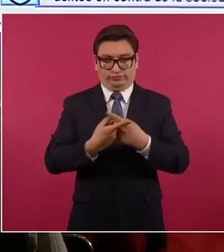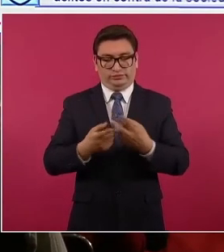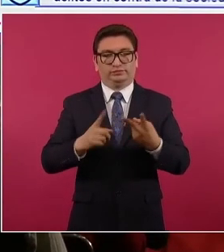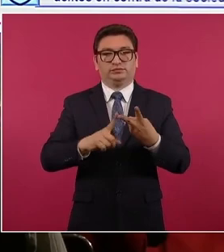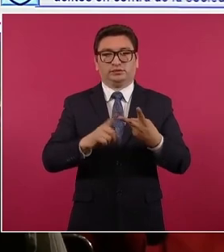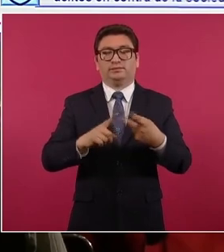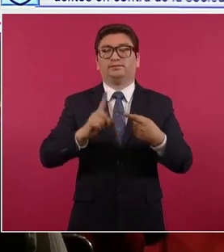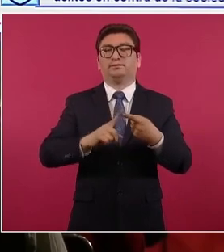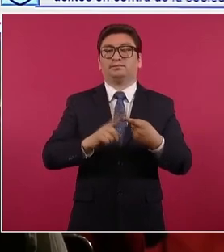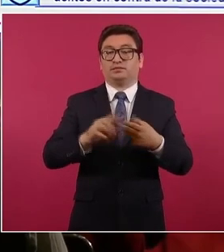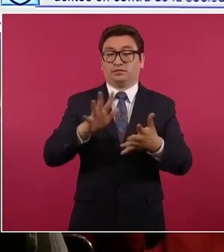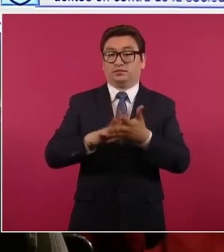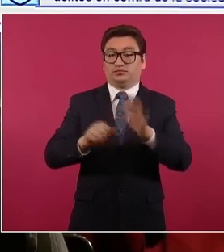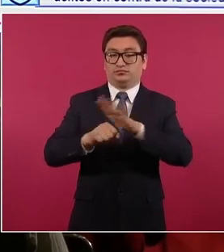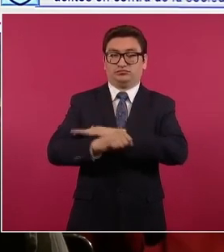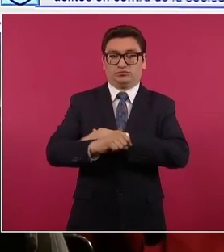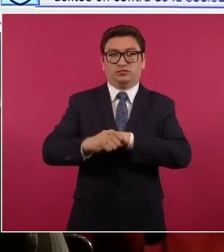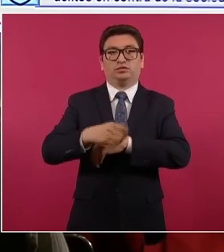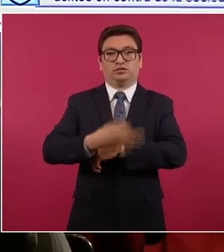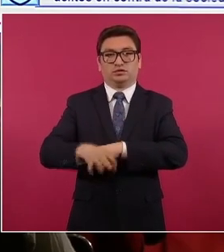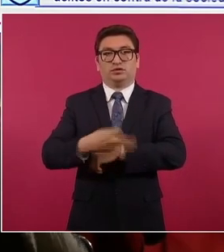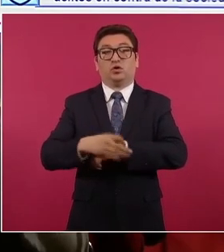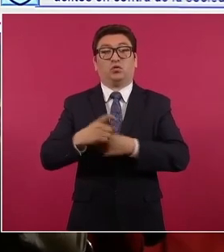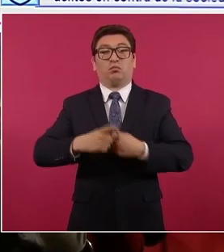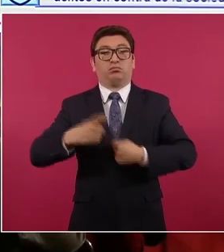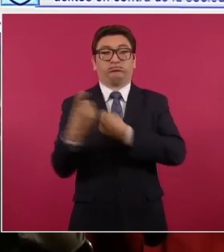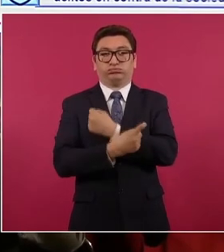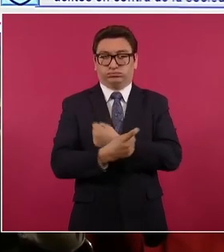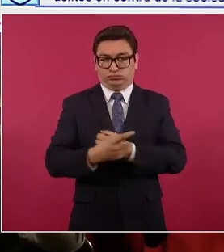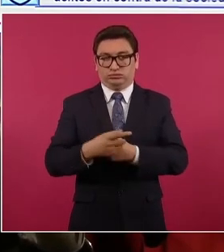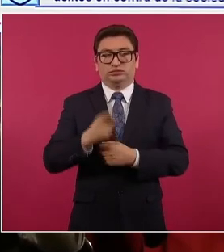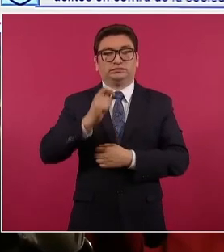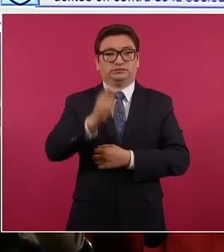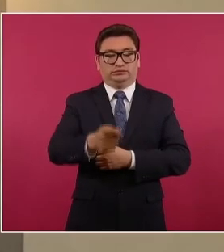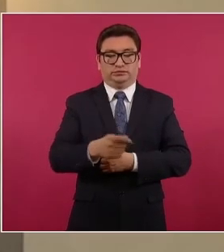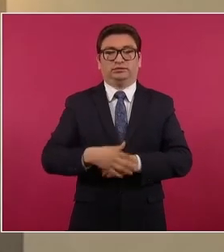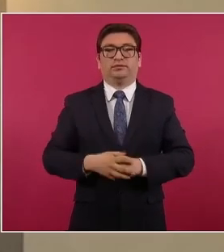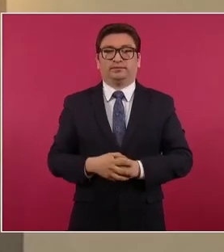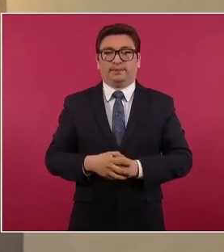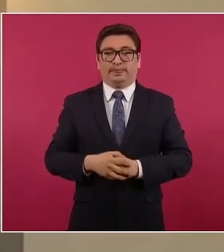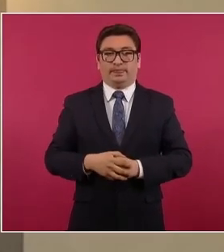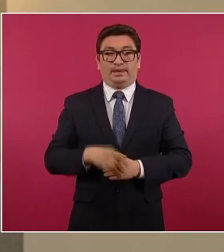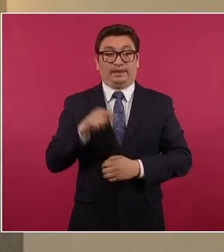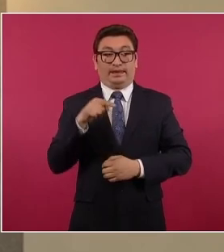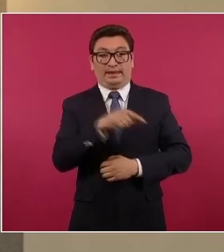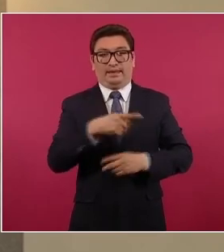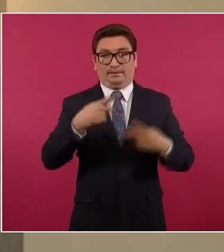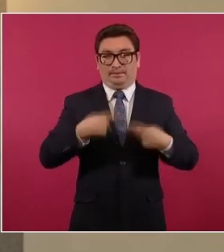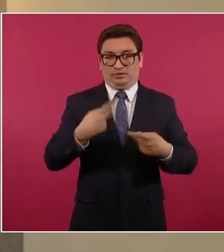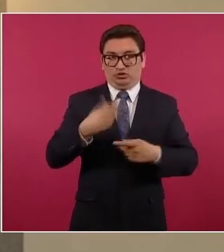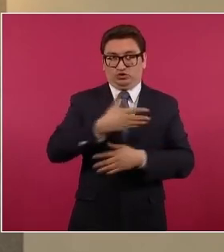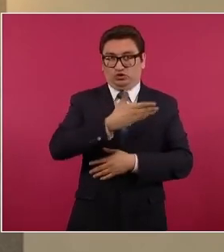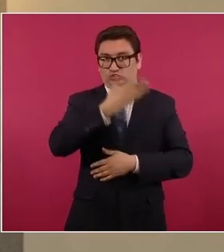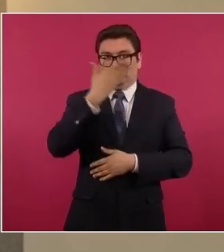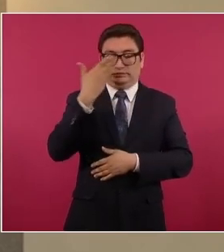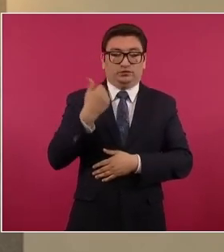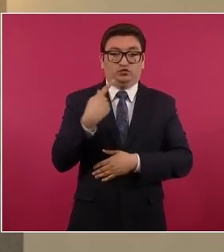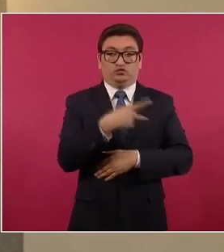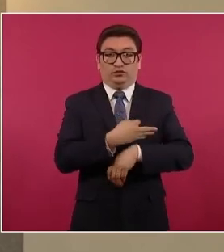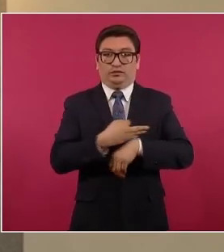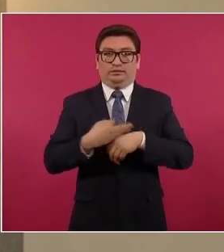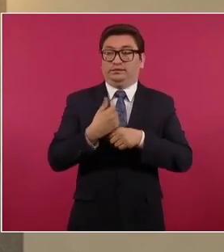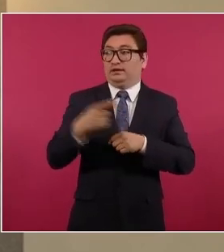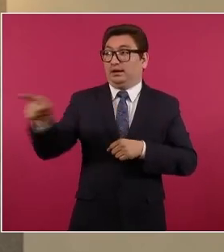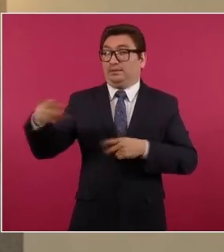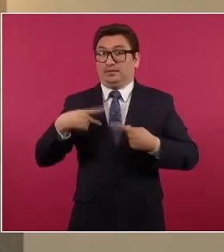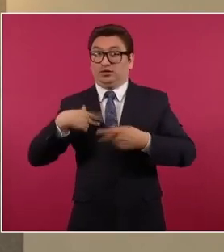La prisión preventiva oficiosa u automática pretende proteger a la víctima y a su familia de su